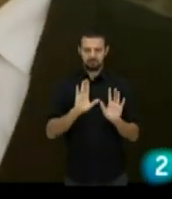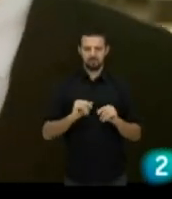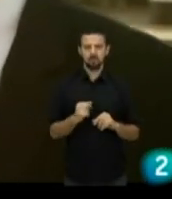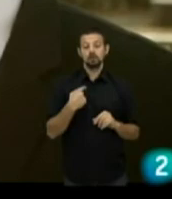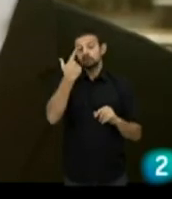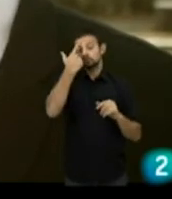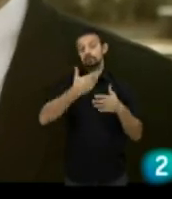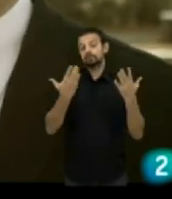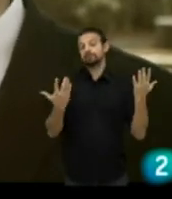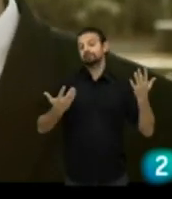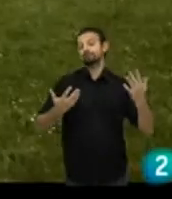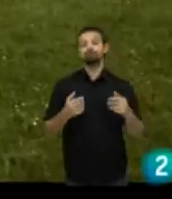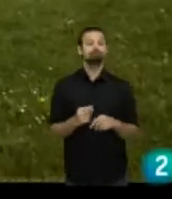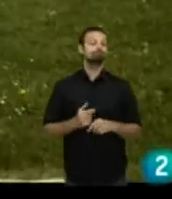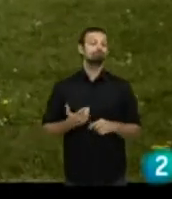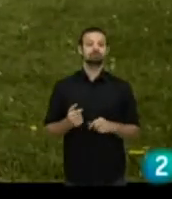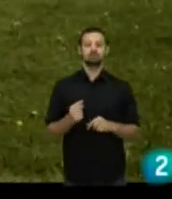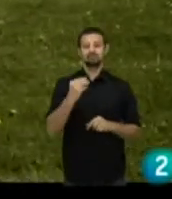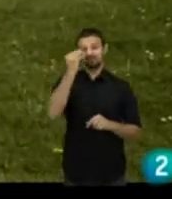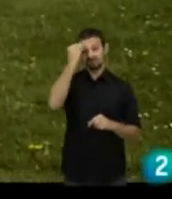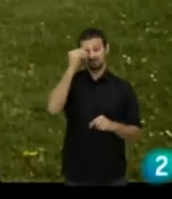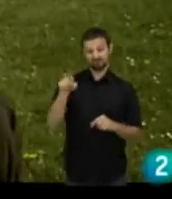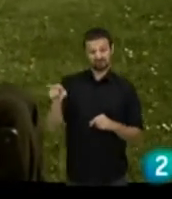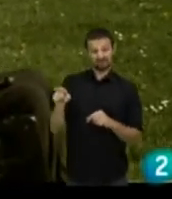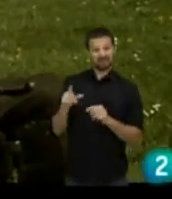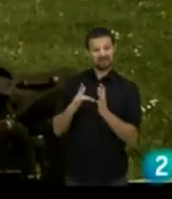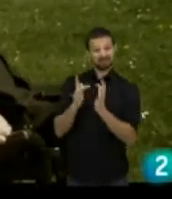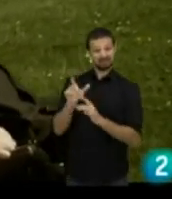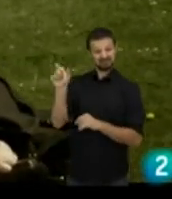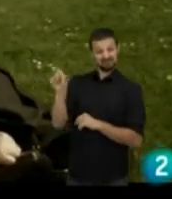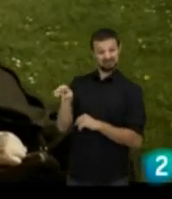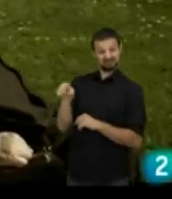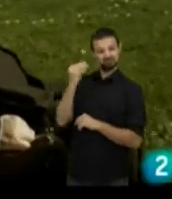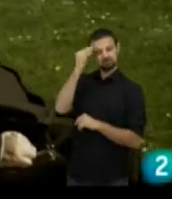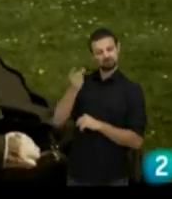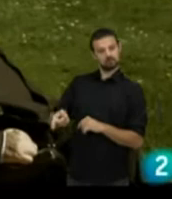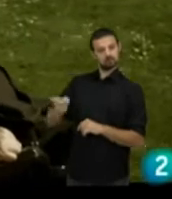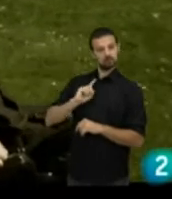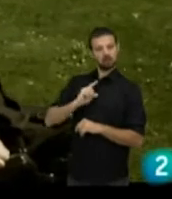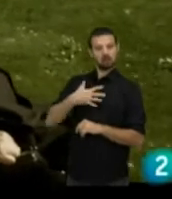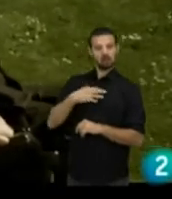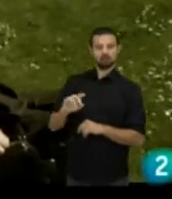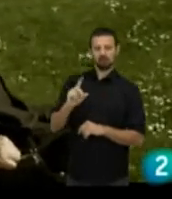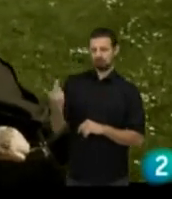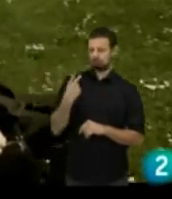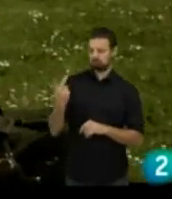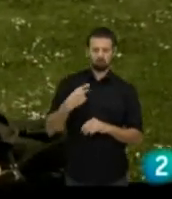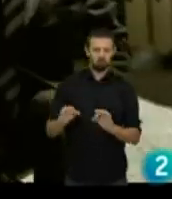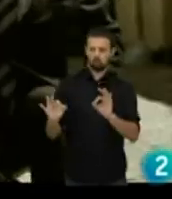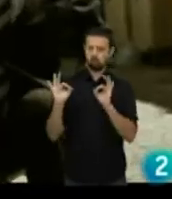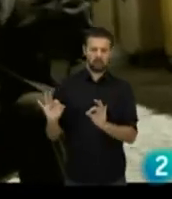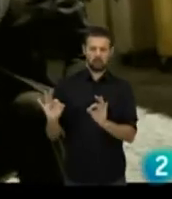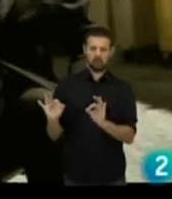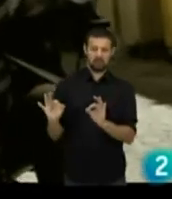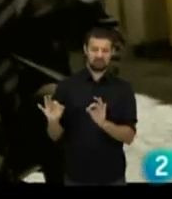¿Quién le dice a usted o a mí que Jesús no es más capaz que yo en muchas cosas? Sin duda. Estoy seguro.